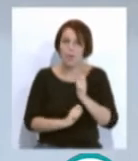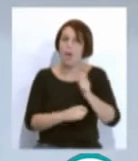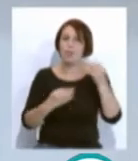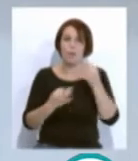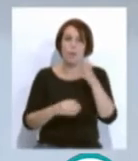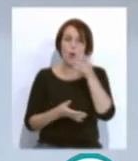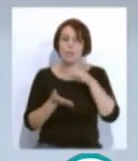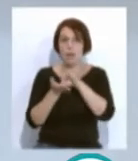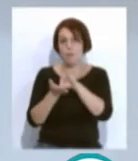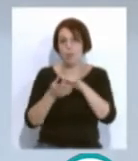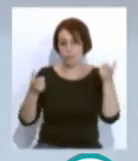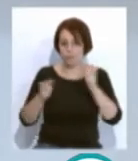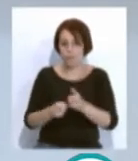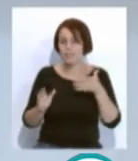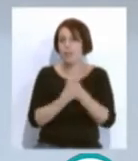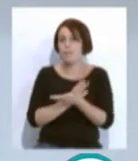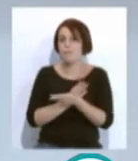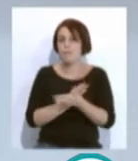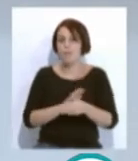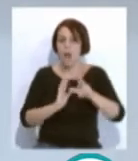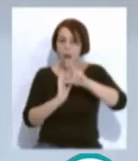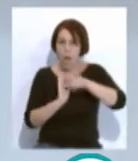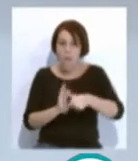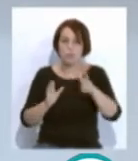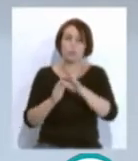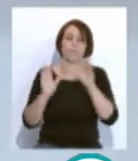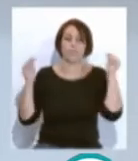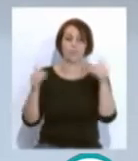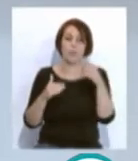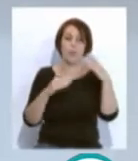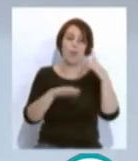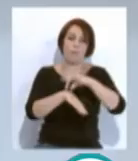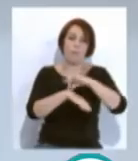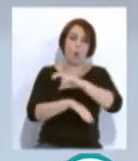en los servicios provoca retrasos y falta de asistencia a otros enfermos.